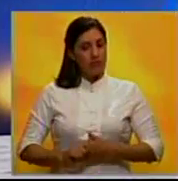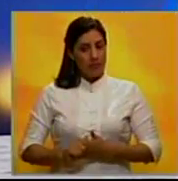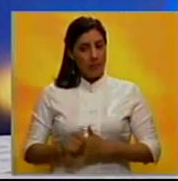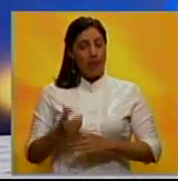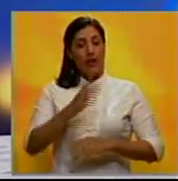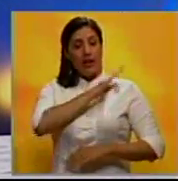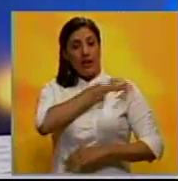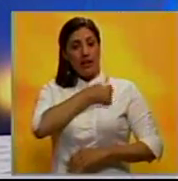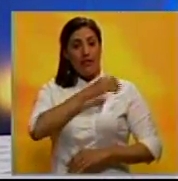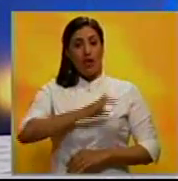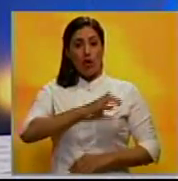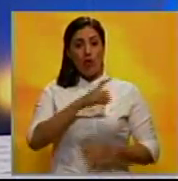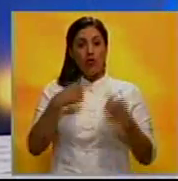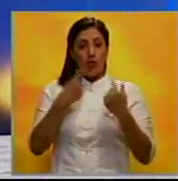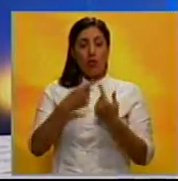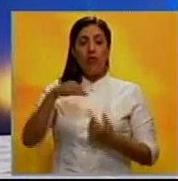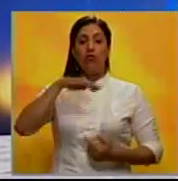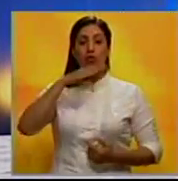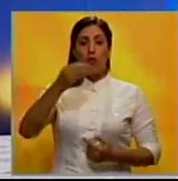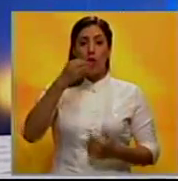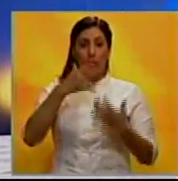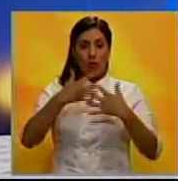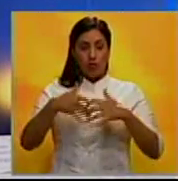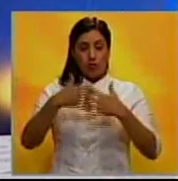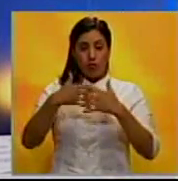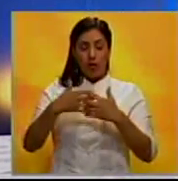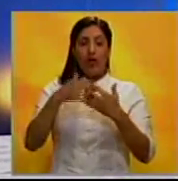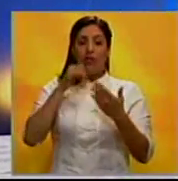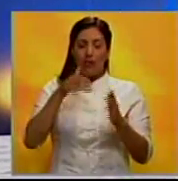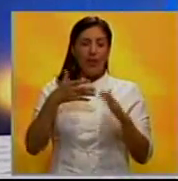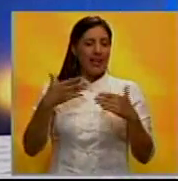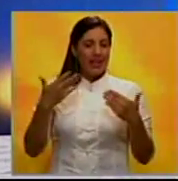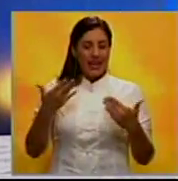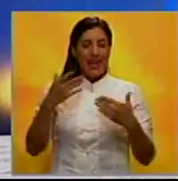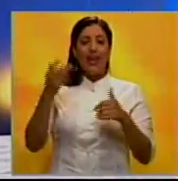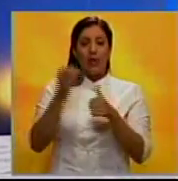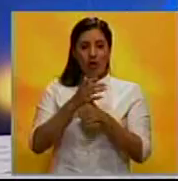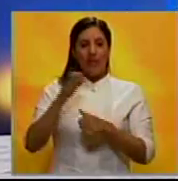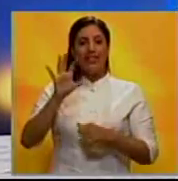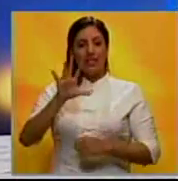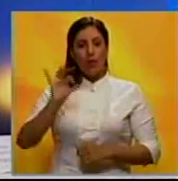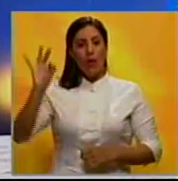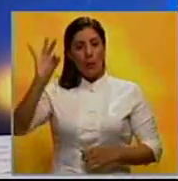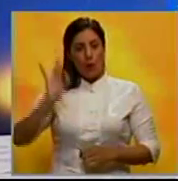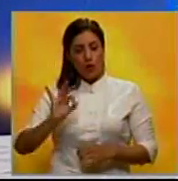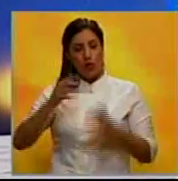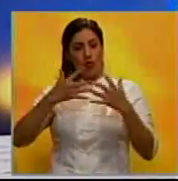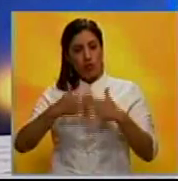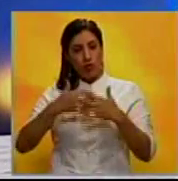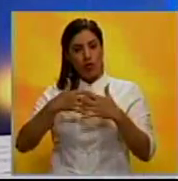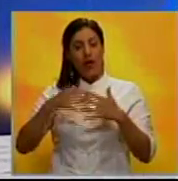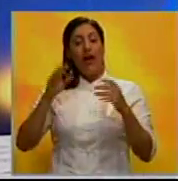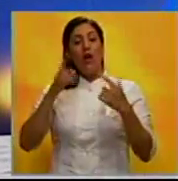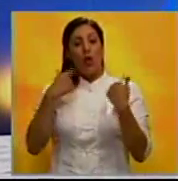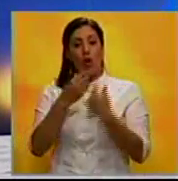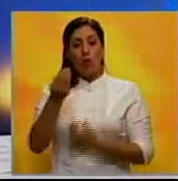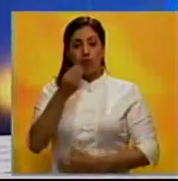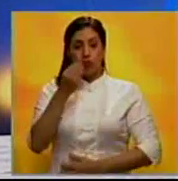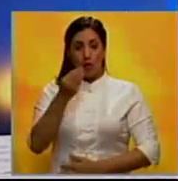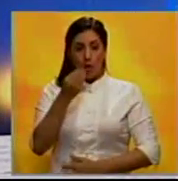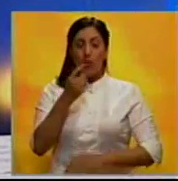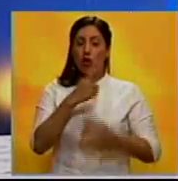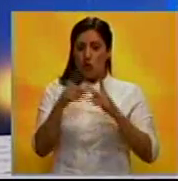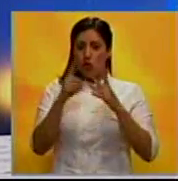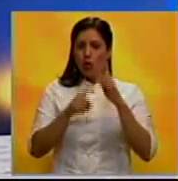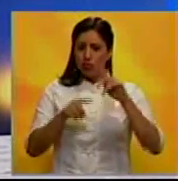El jefe de los comités locales de abastecimiento y producción, Freddy Bernal, informó que lograrán que el 50% de la producción de las empresas de alimentos